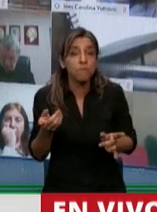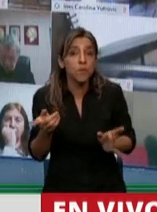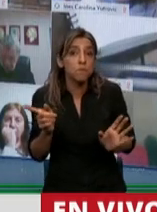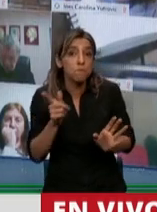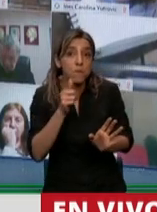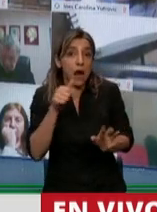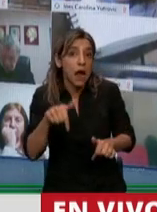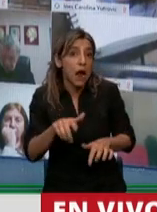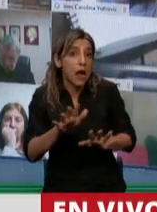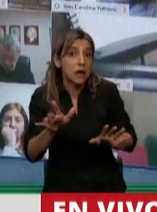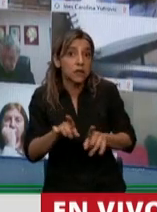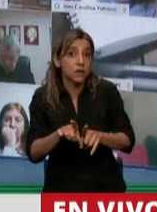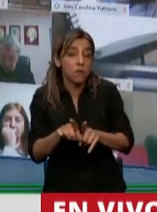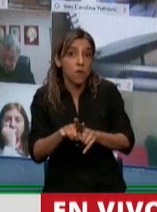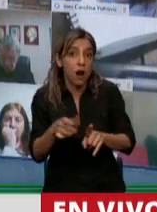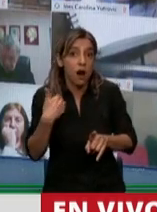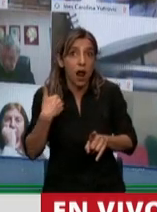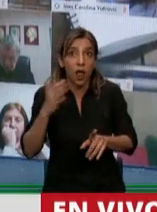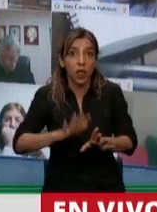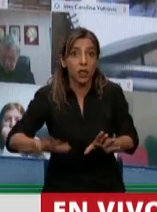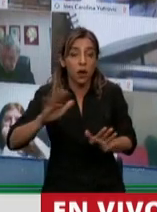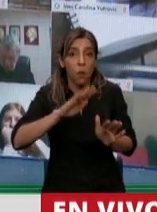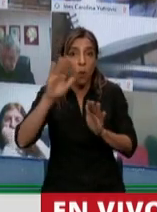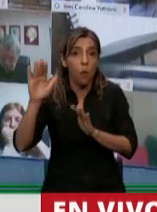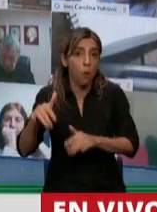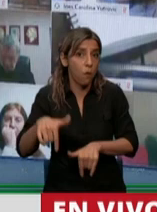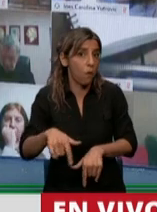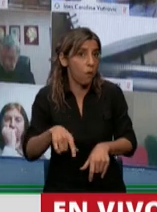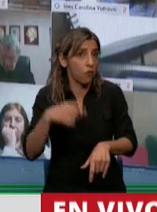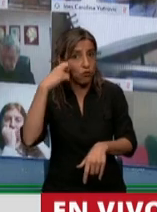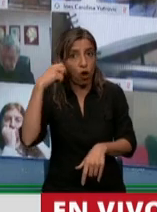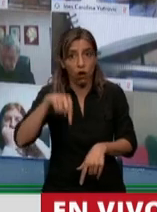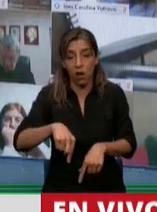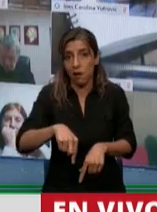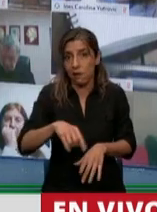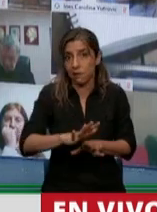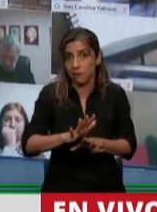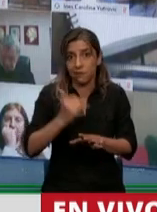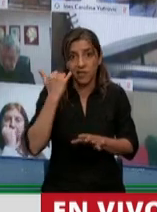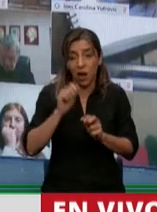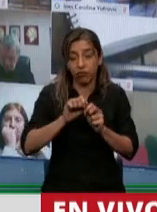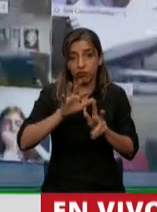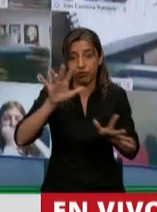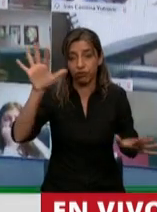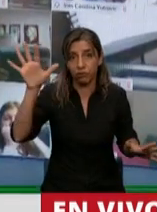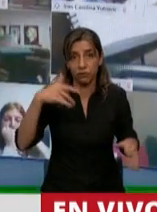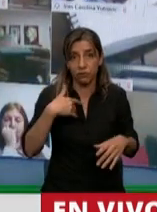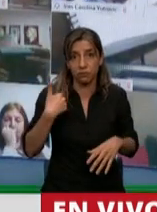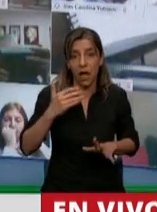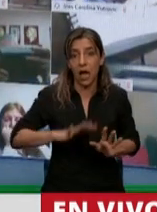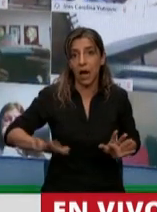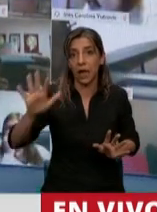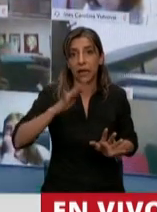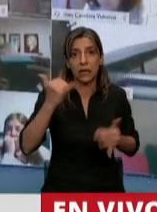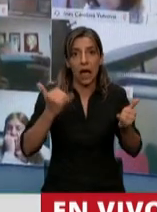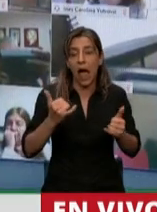abarca a todo el país, ha abarcado el Congreso hoy y no se detiene porque